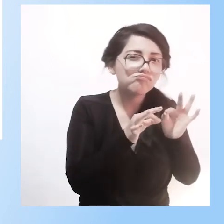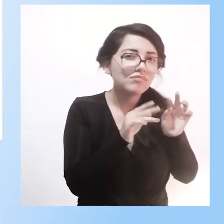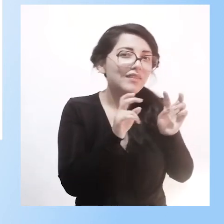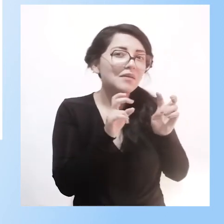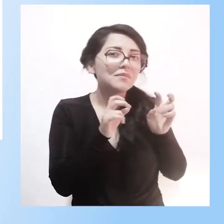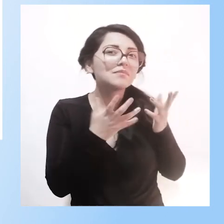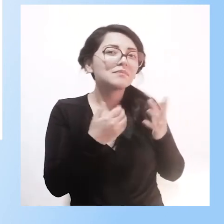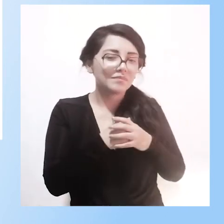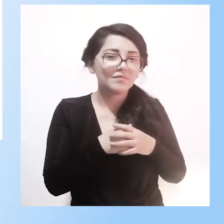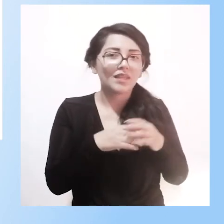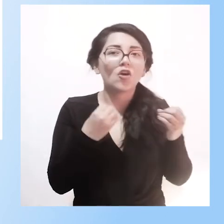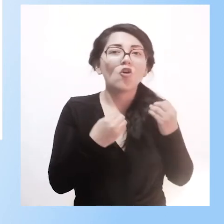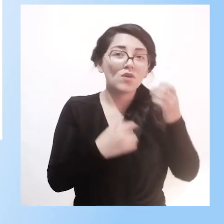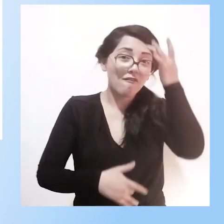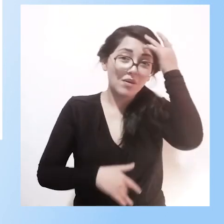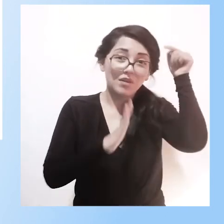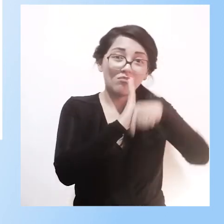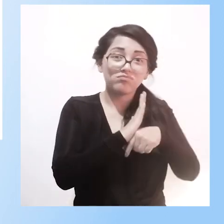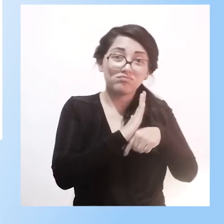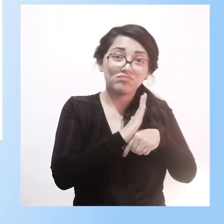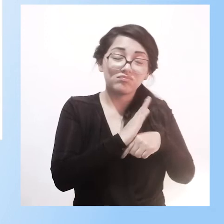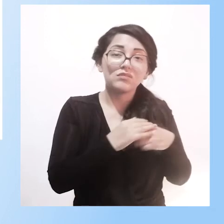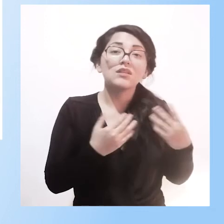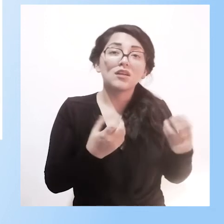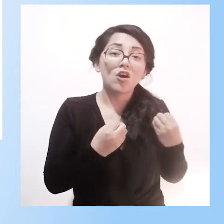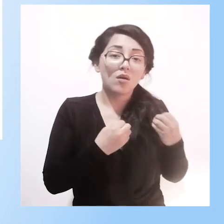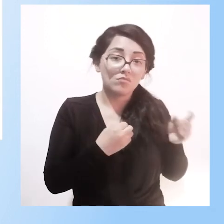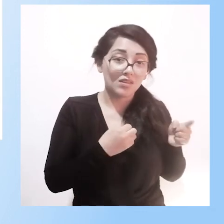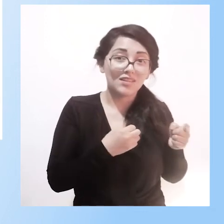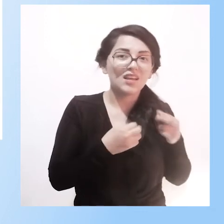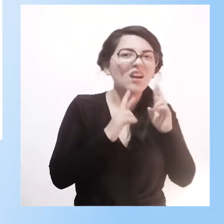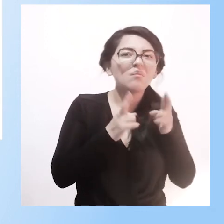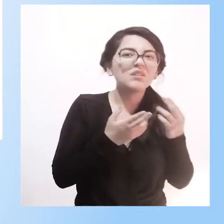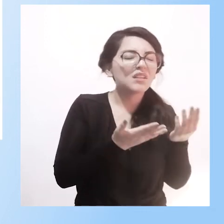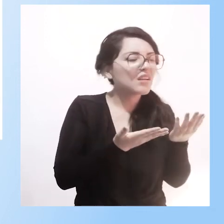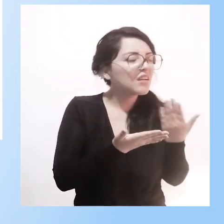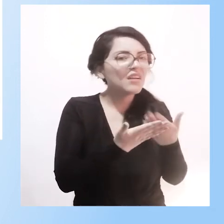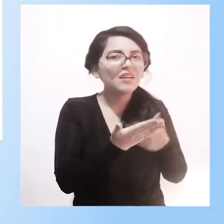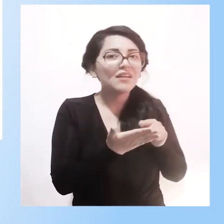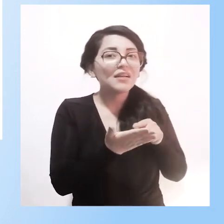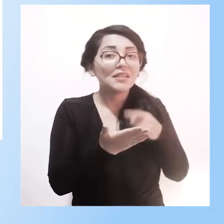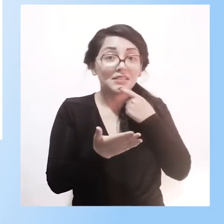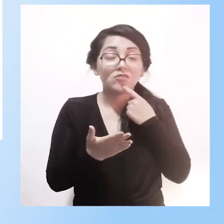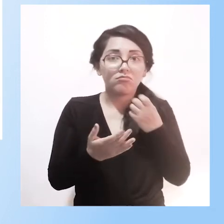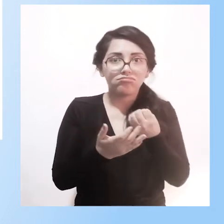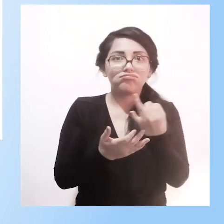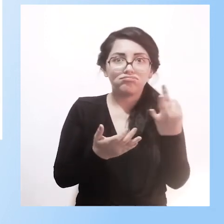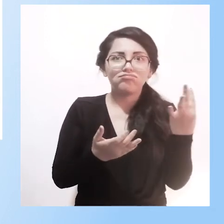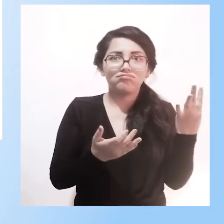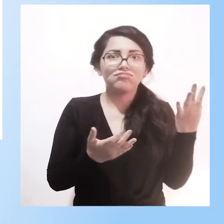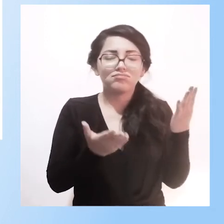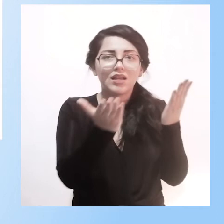lo que es la enfermedad crónica y salió una cantidad muy grande de